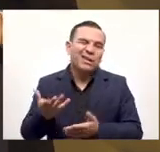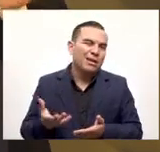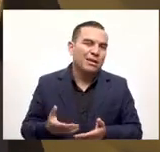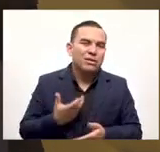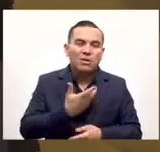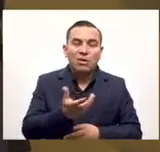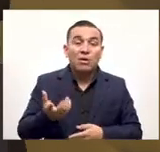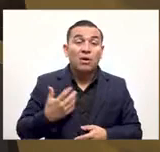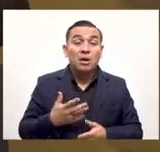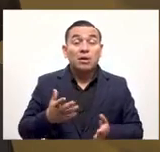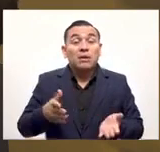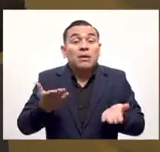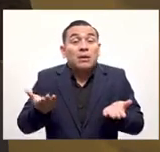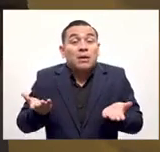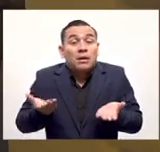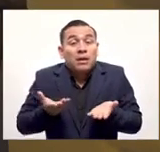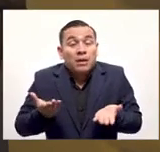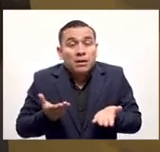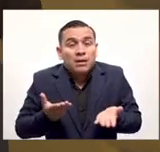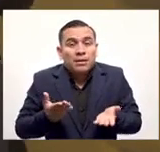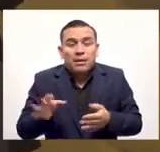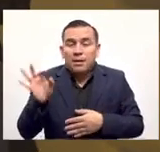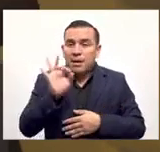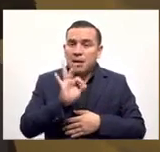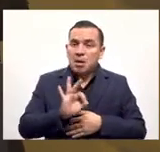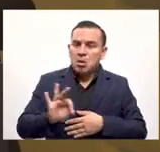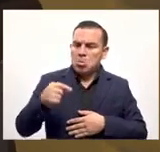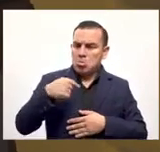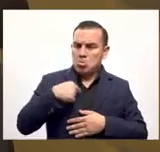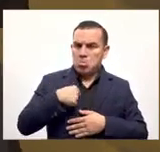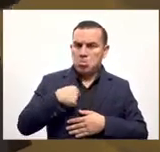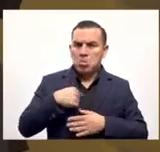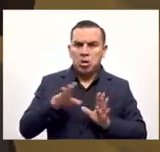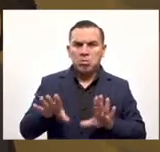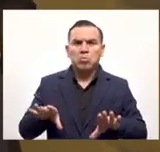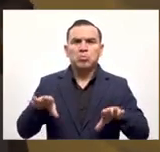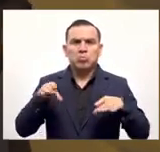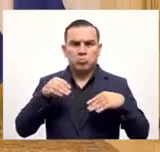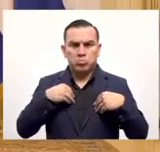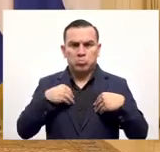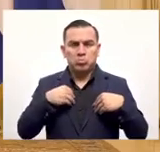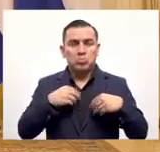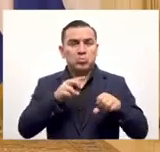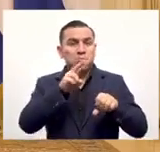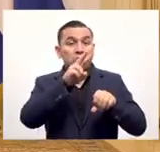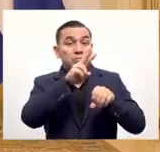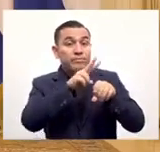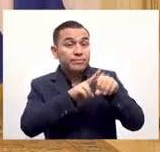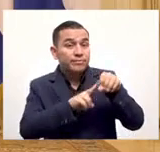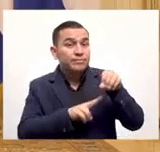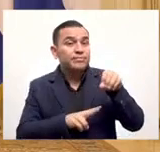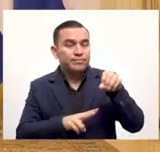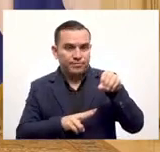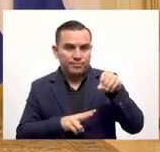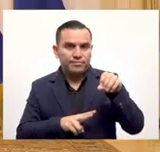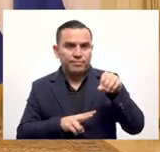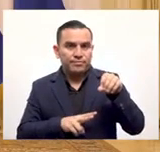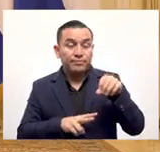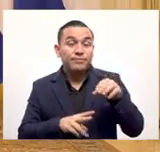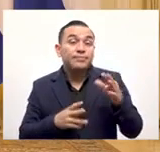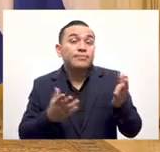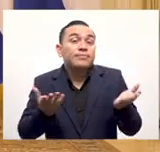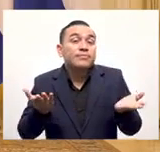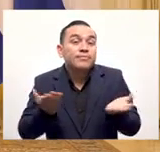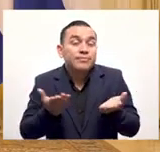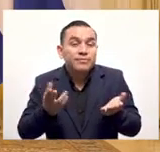pagué en dólares tengo que sacar el pago de la fruta la ganancia etcétera el pago del puesto mis gastos y entonces la señora quiere